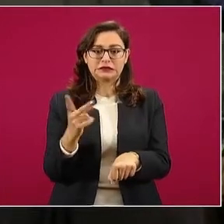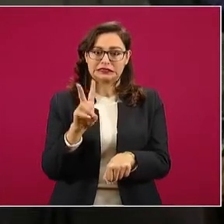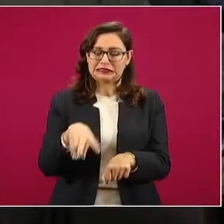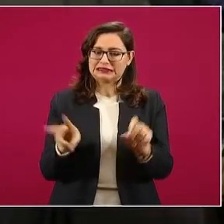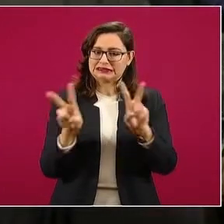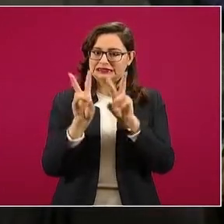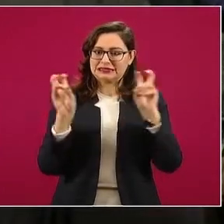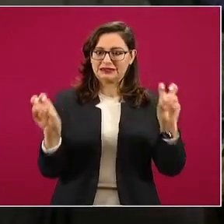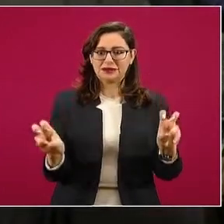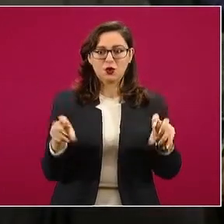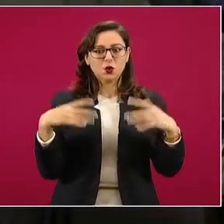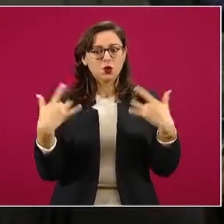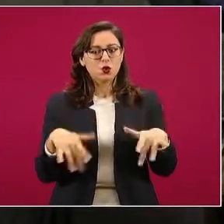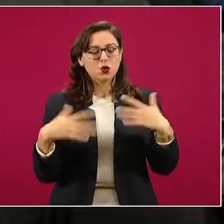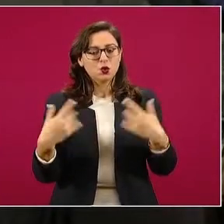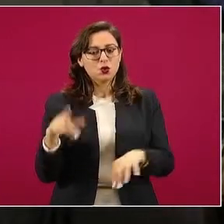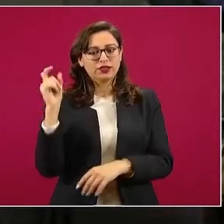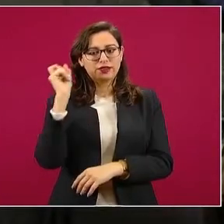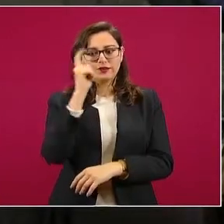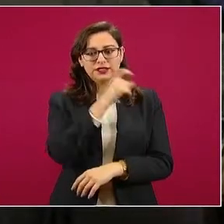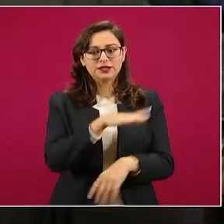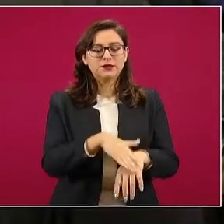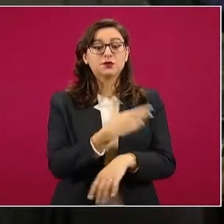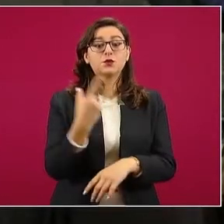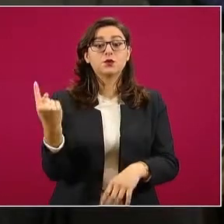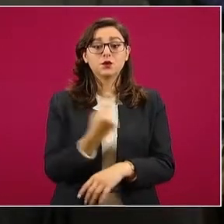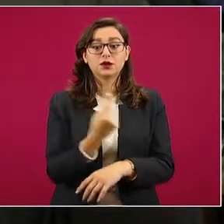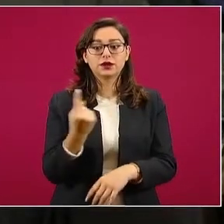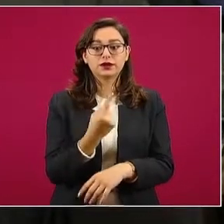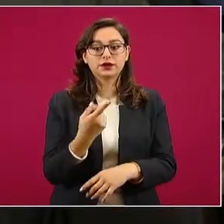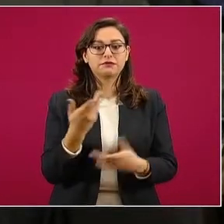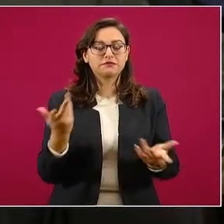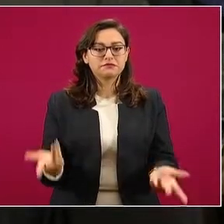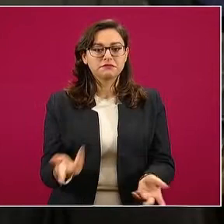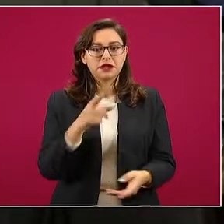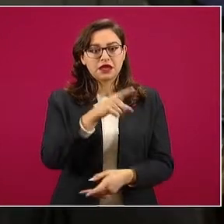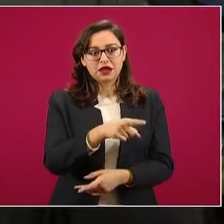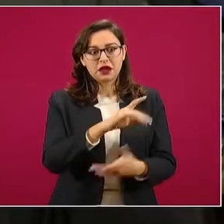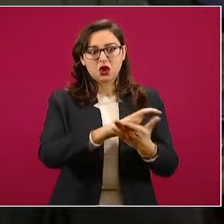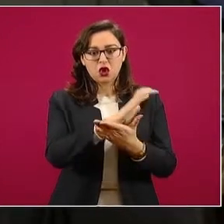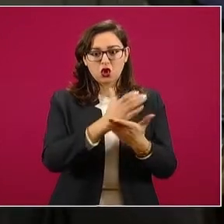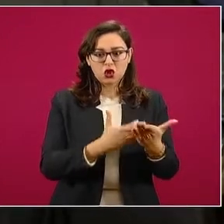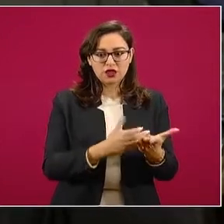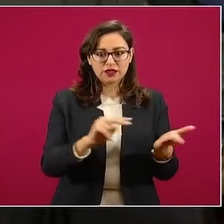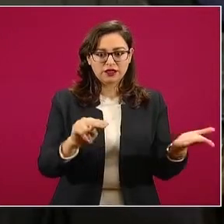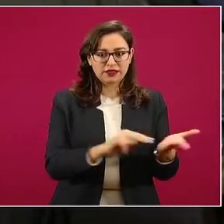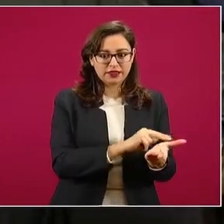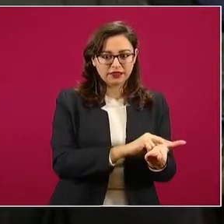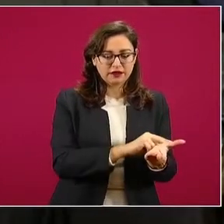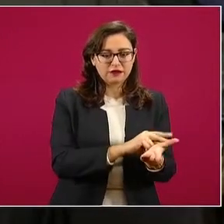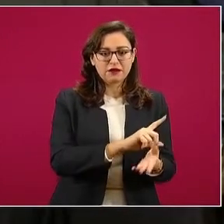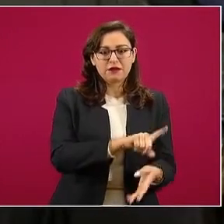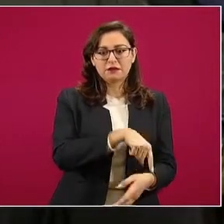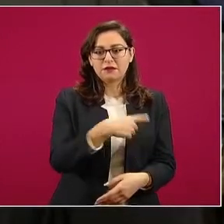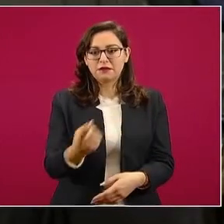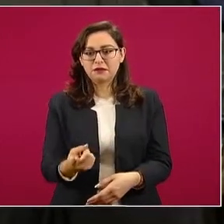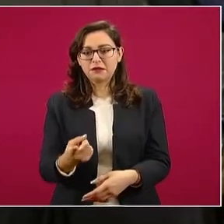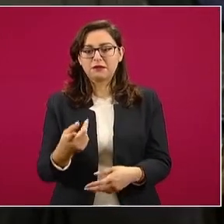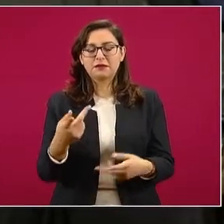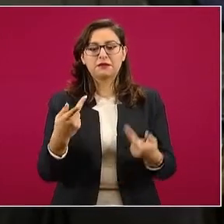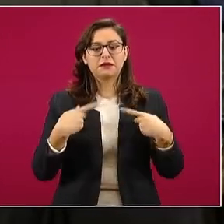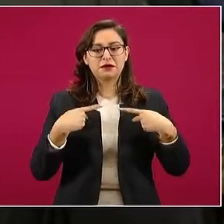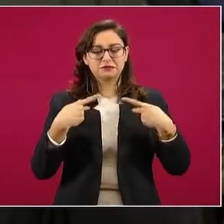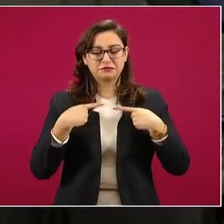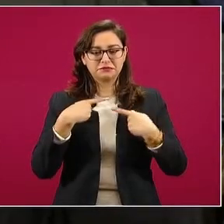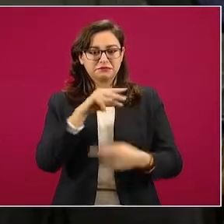donde al llegar son otras las empresas las que están revisando a los pasajeros antes de llegar a las aduanas.